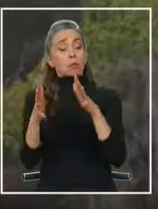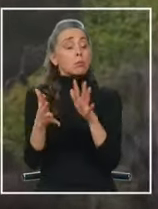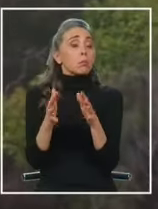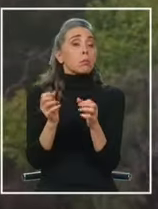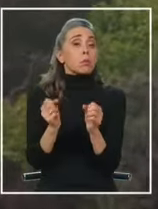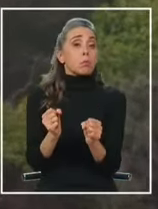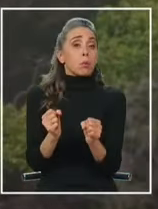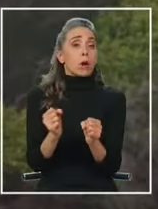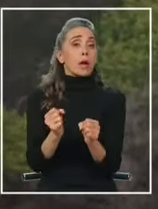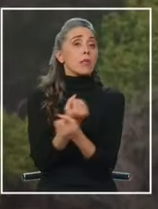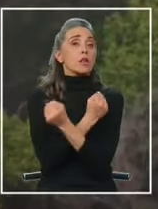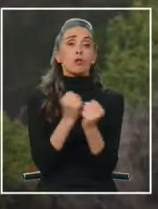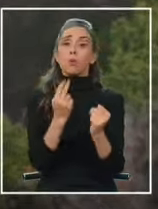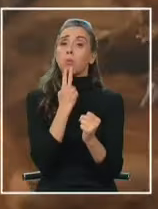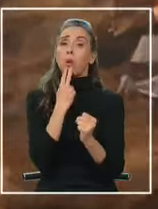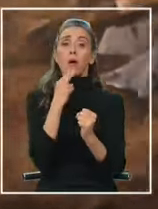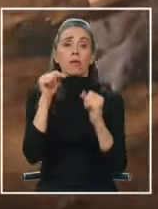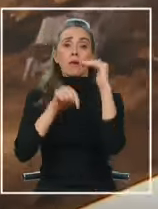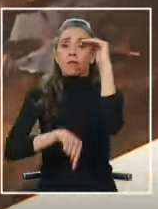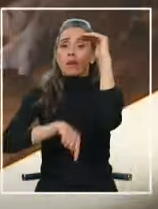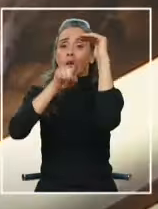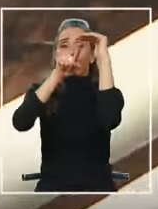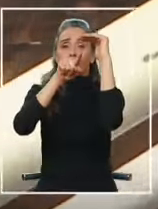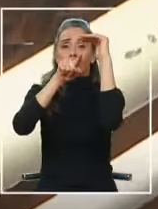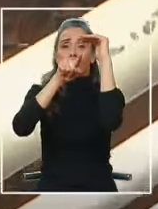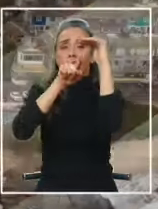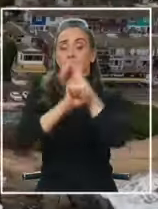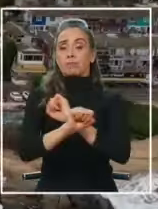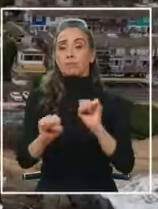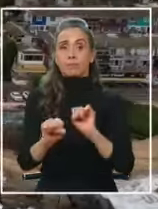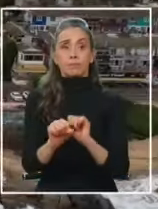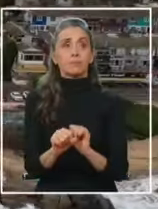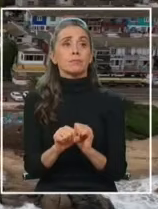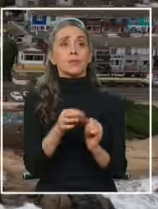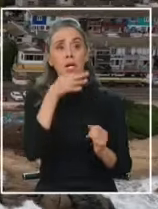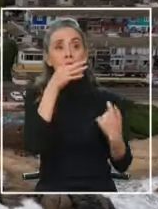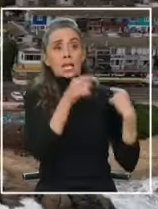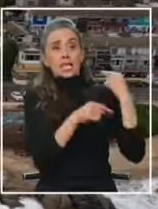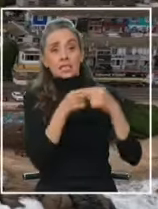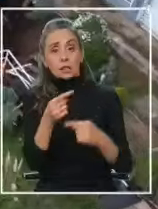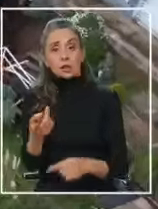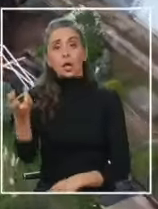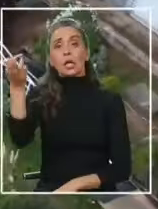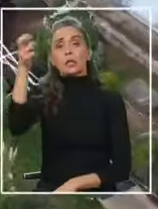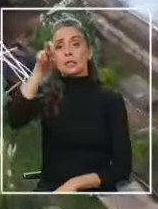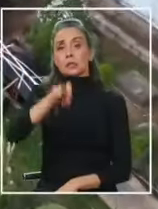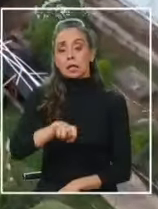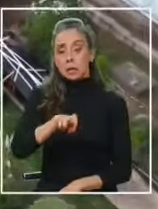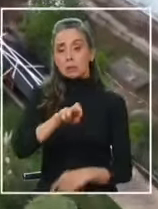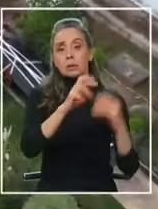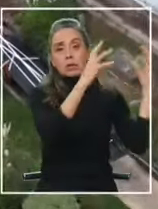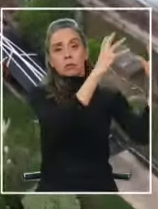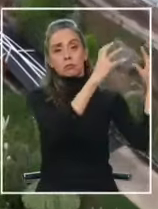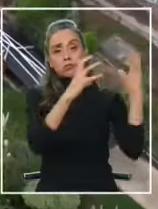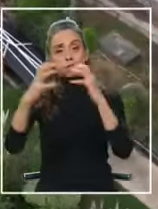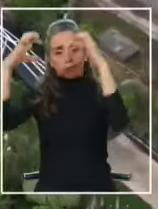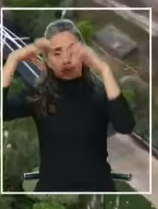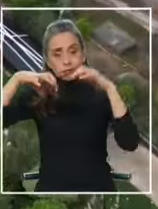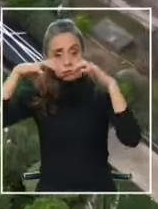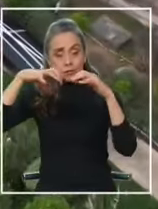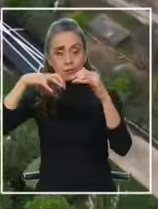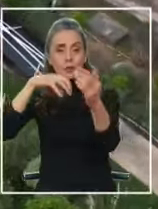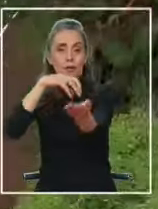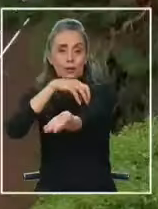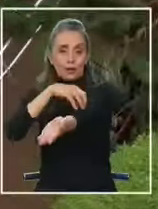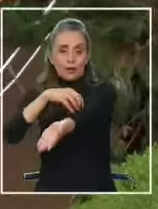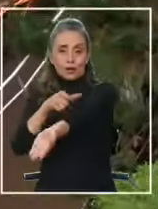de inhabitabilidad del lugar. La historia se repite. El sistema frontal que afectó a la